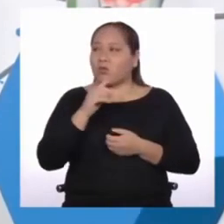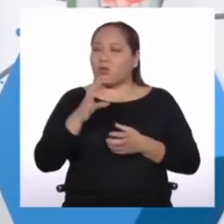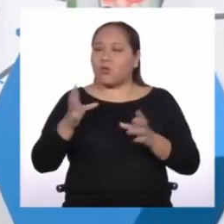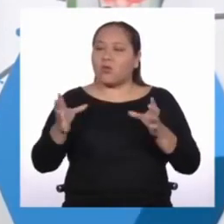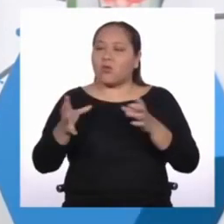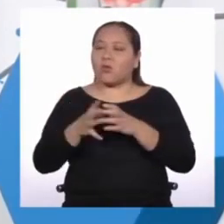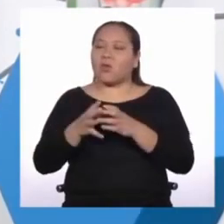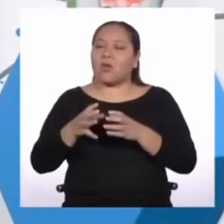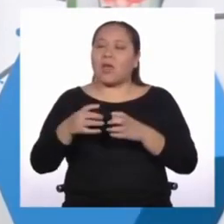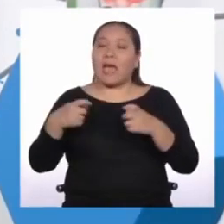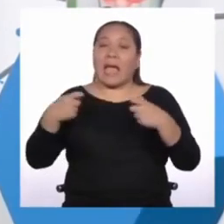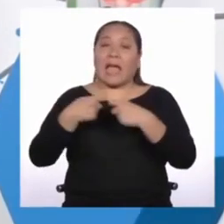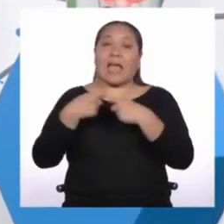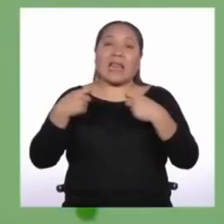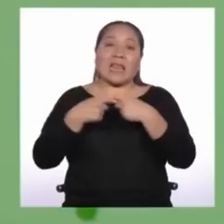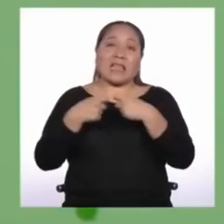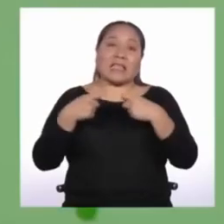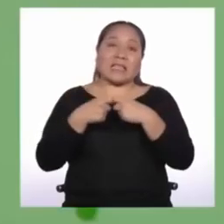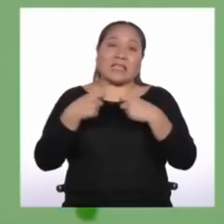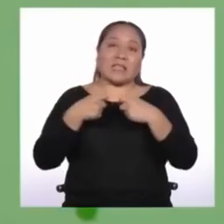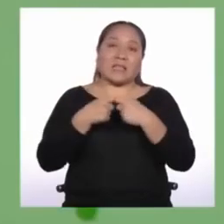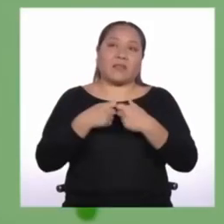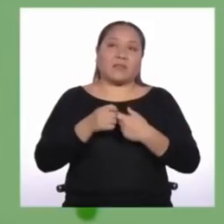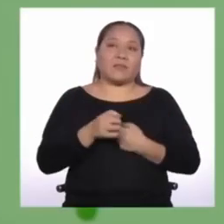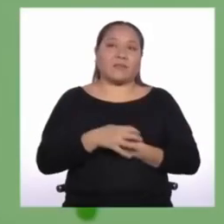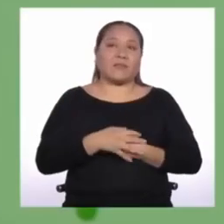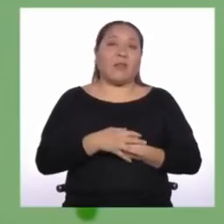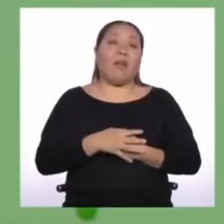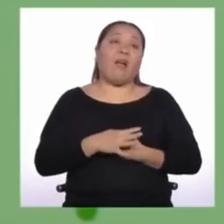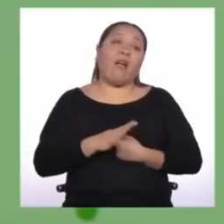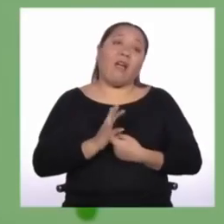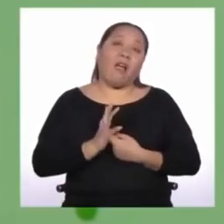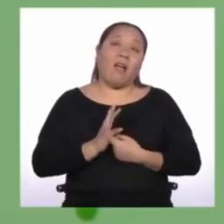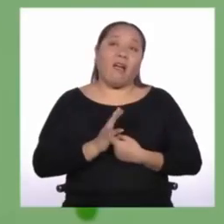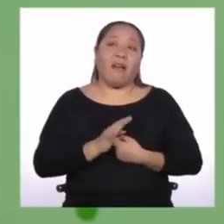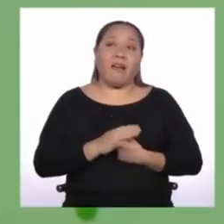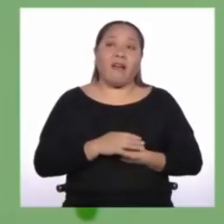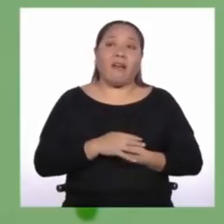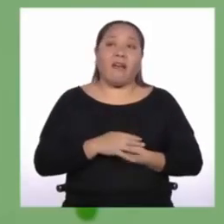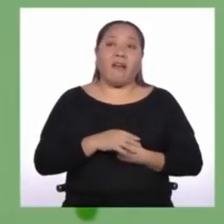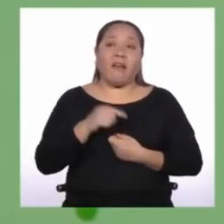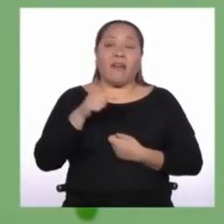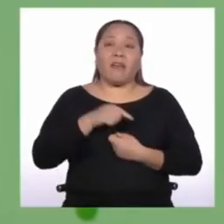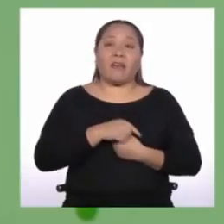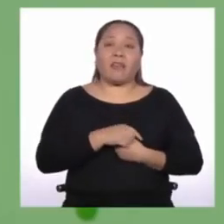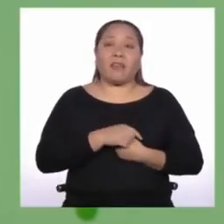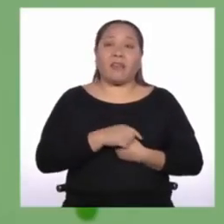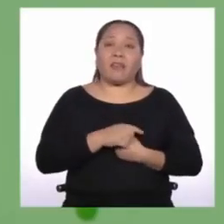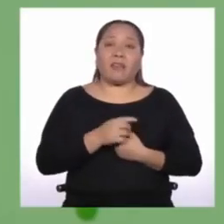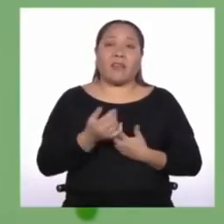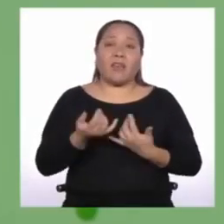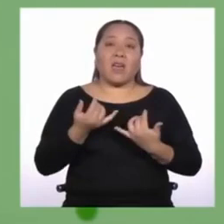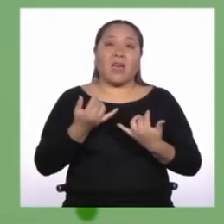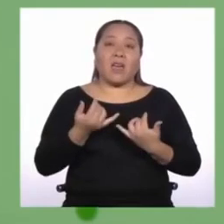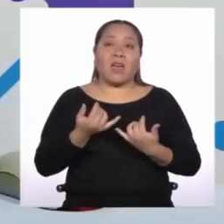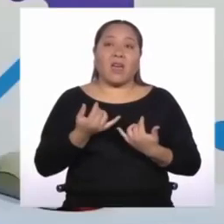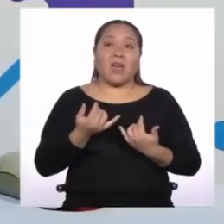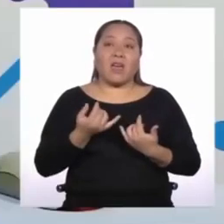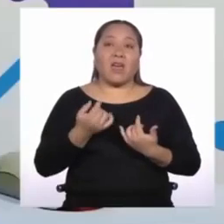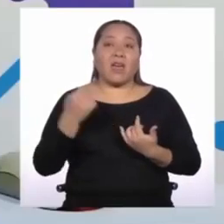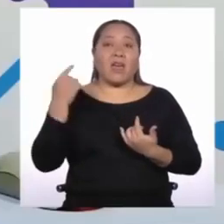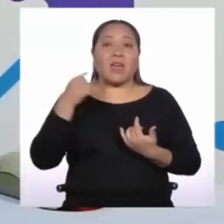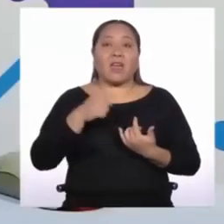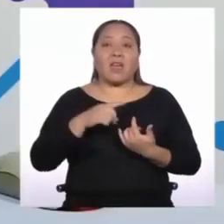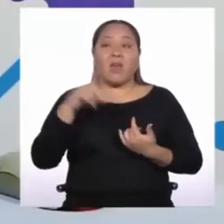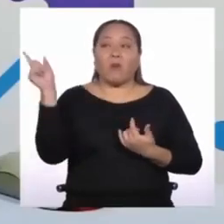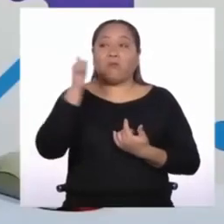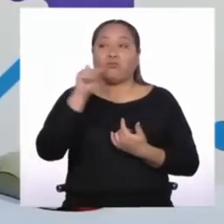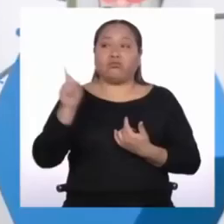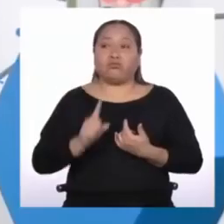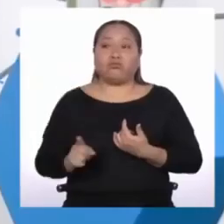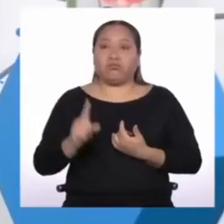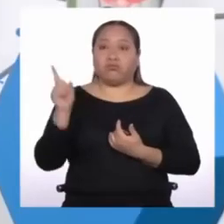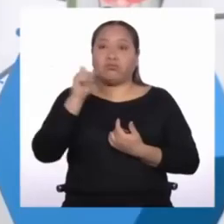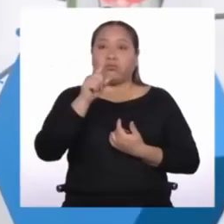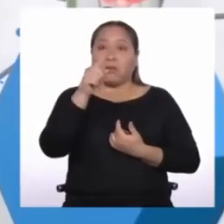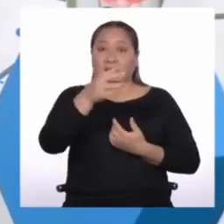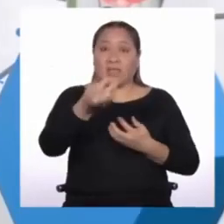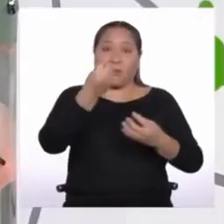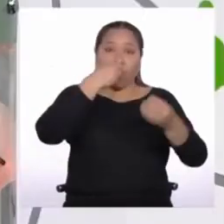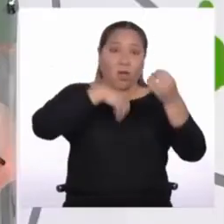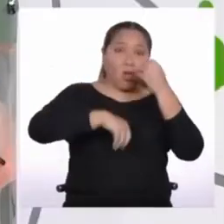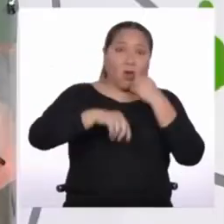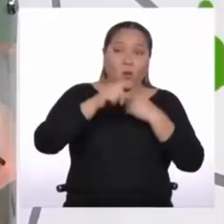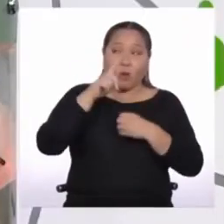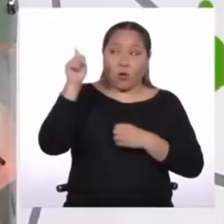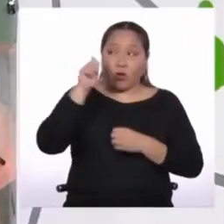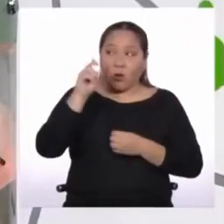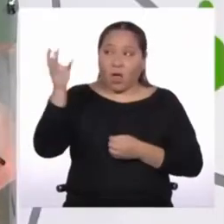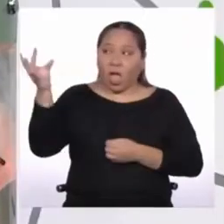eléctrica, como dijimos. ¿Ah, sí? Entonces, si hay una tormenta, Delta se puede comer un rayo. No, no, cerebro,